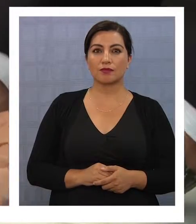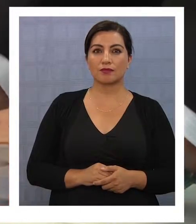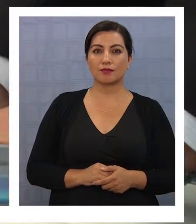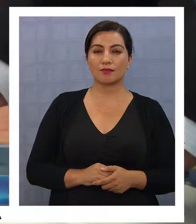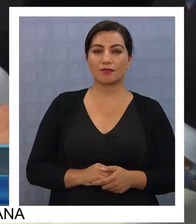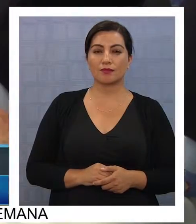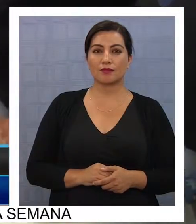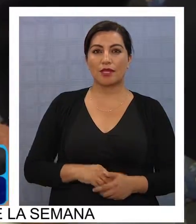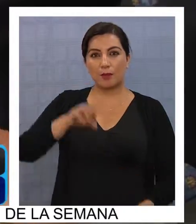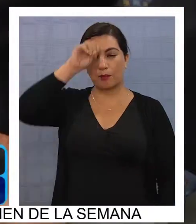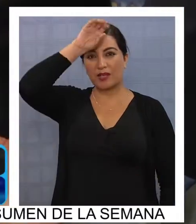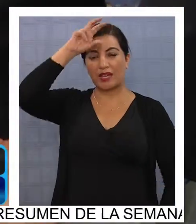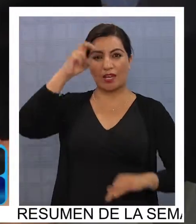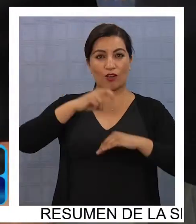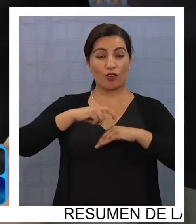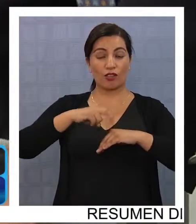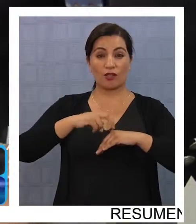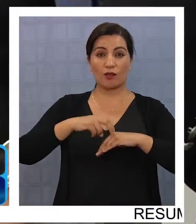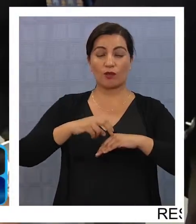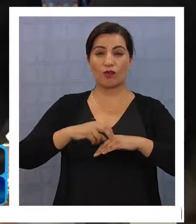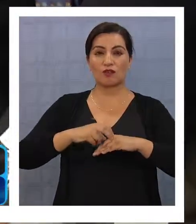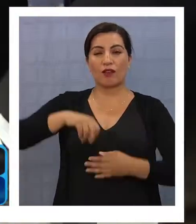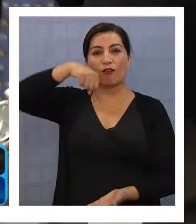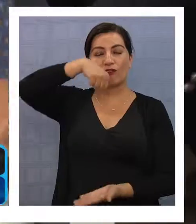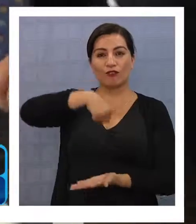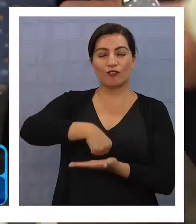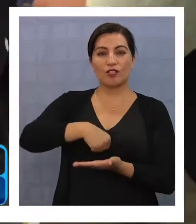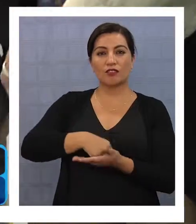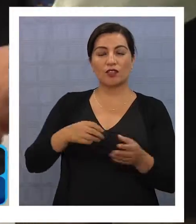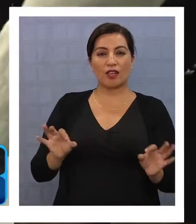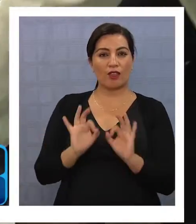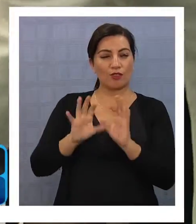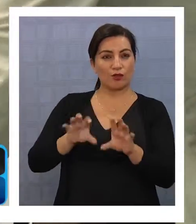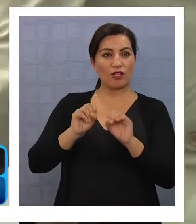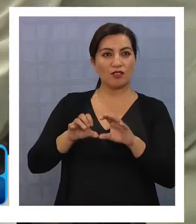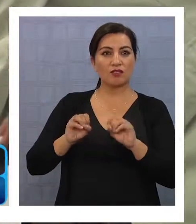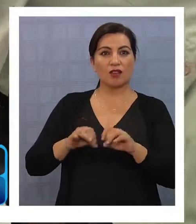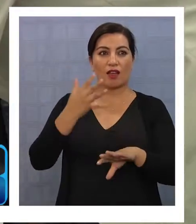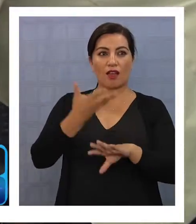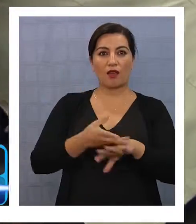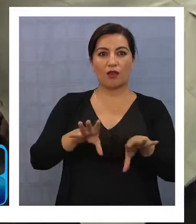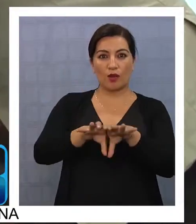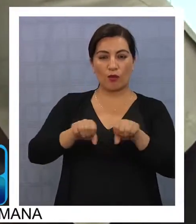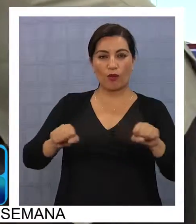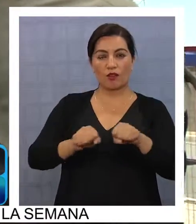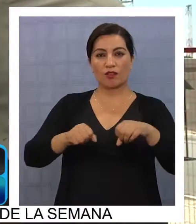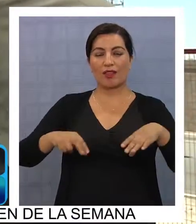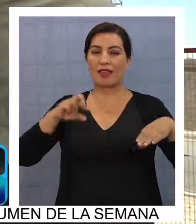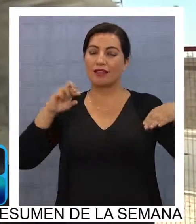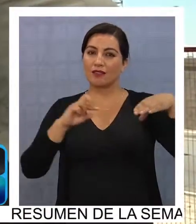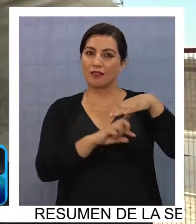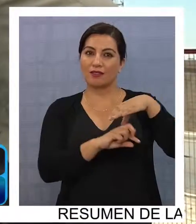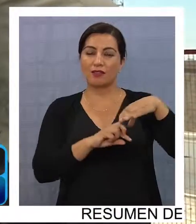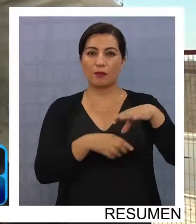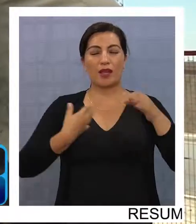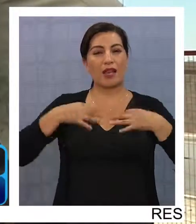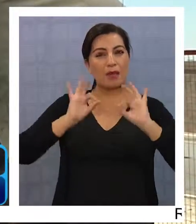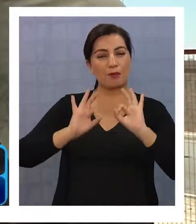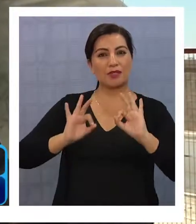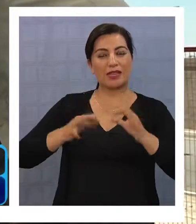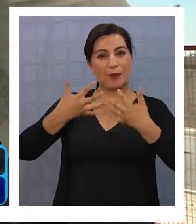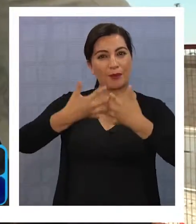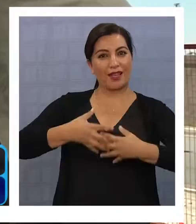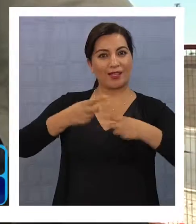La minera Coyahuasi, a través de su fundación educacional, firmó un convenio con el municipio de Pica para iniciar la especialidad de mecánica